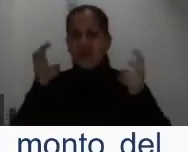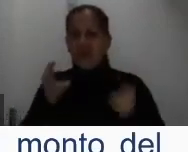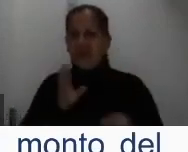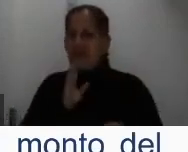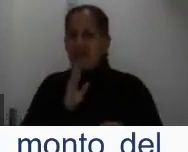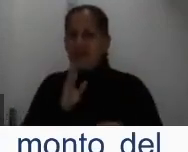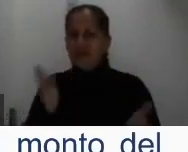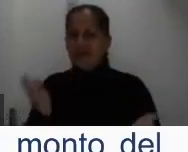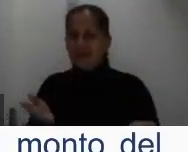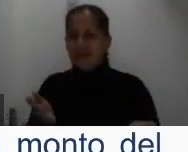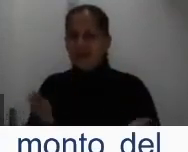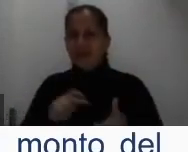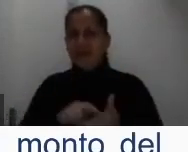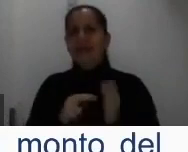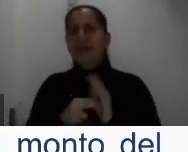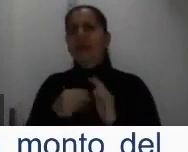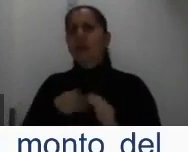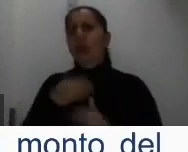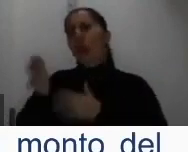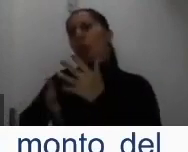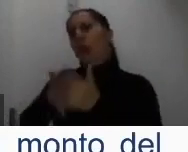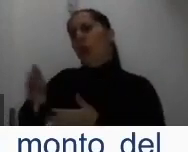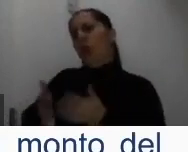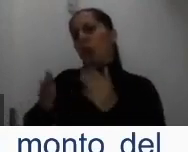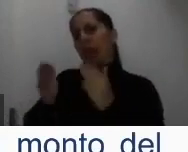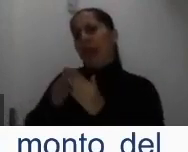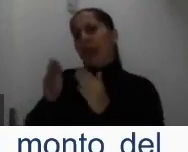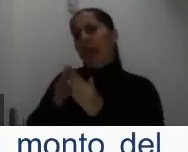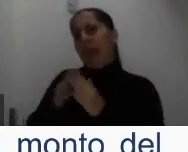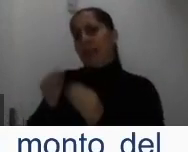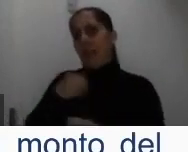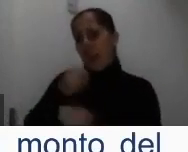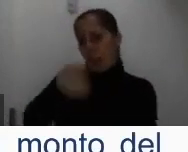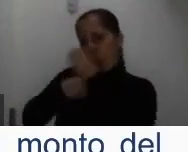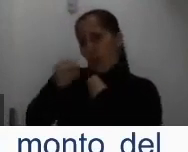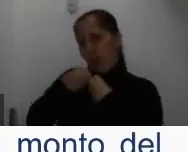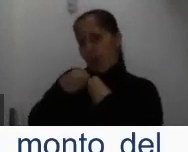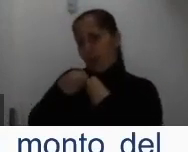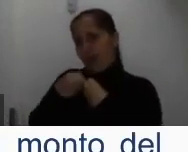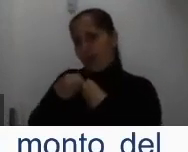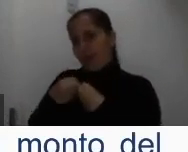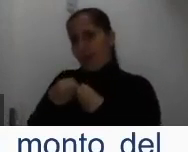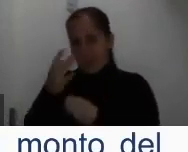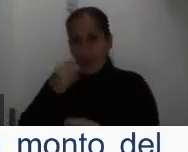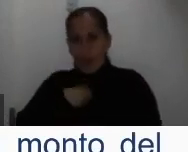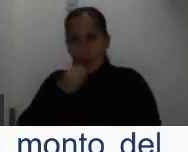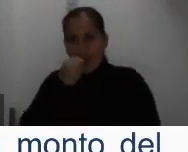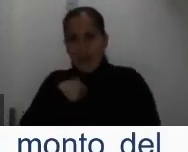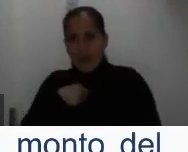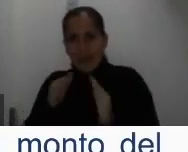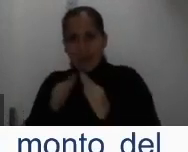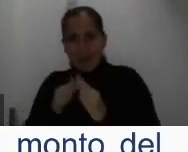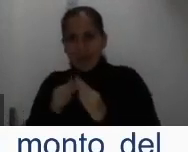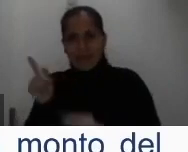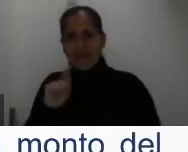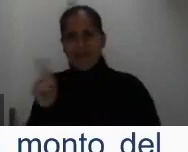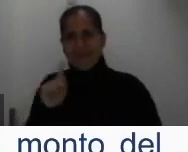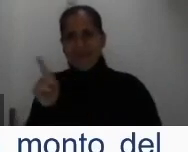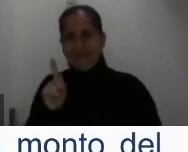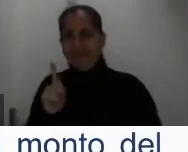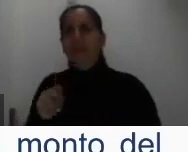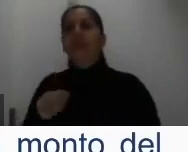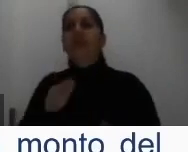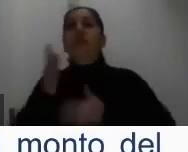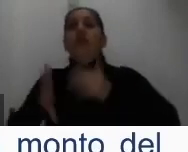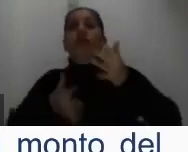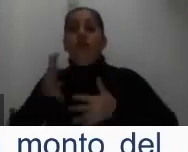la crianza de animales que se usan para el autoconsumo, es decir, para la alimentación en mi casa, sino cuando esa